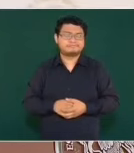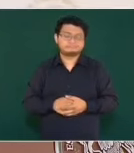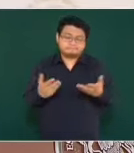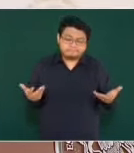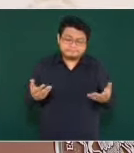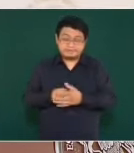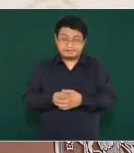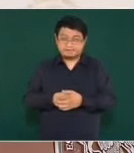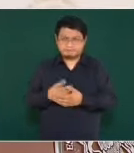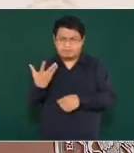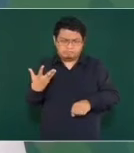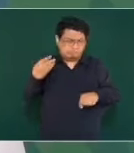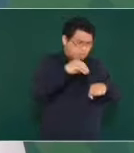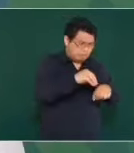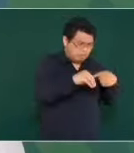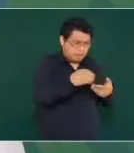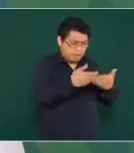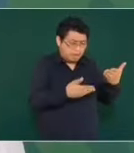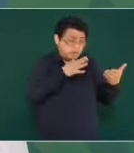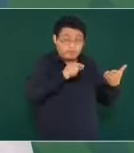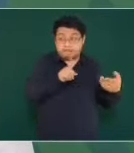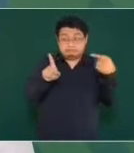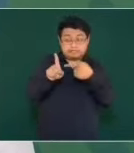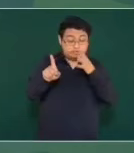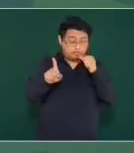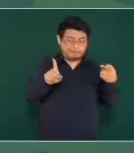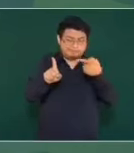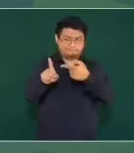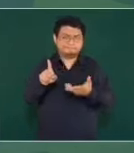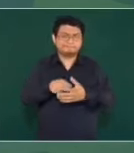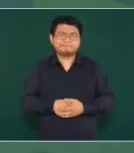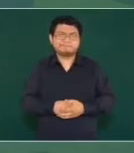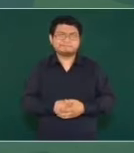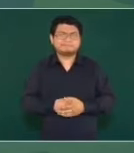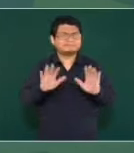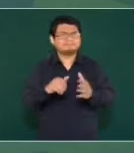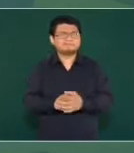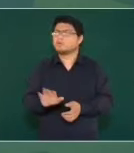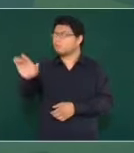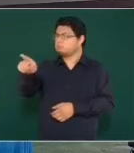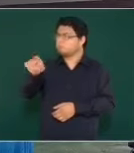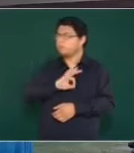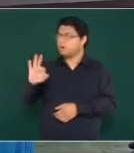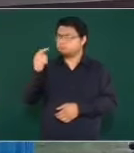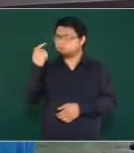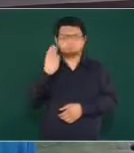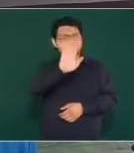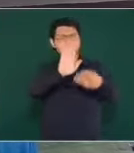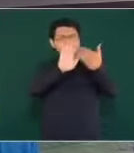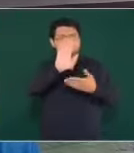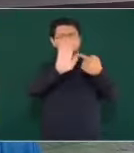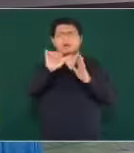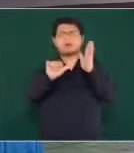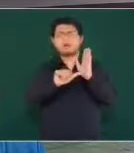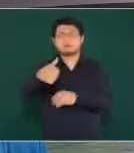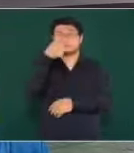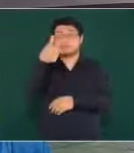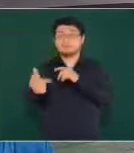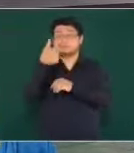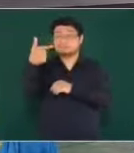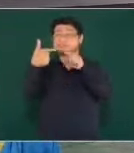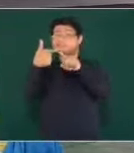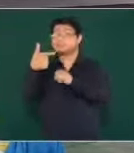Y ahora quieren que se aplique aquello de que no se puede tocar al intocable. ¿Por no pones el artículo sexto y el séptimo? Porque tiene que ver con los medios.